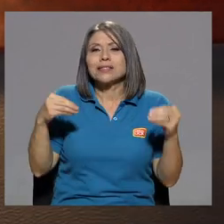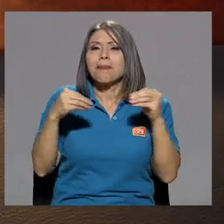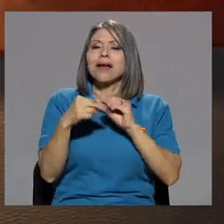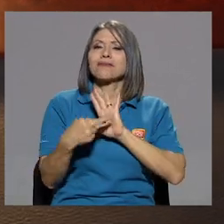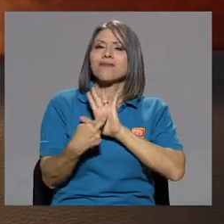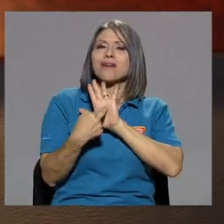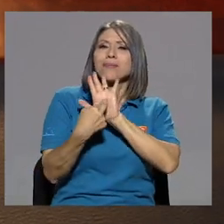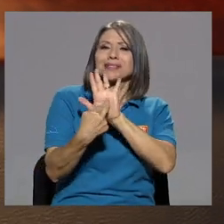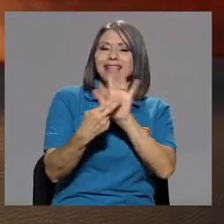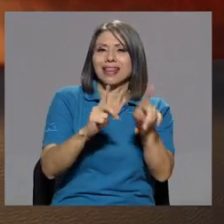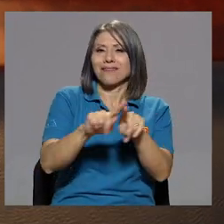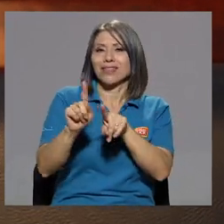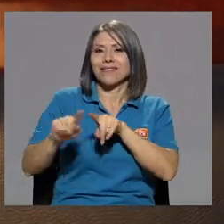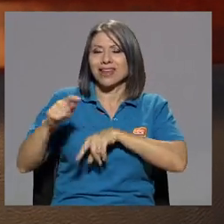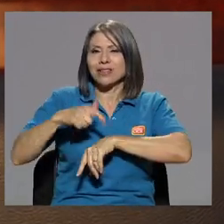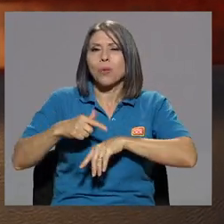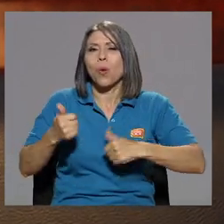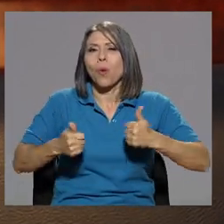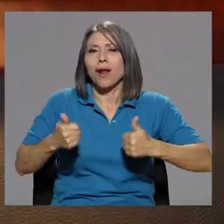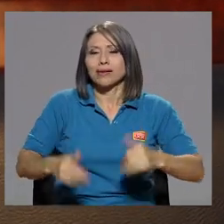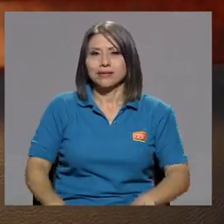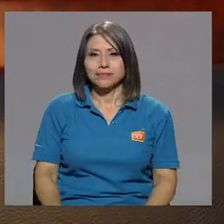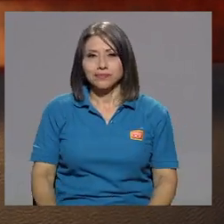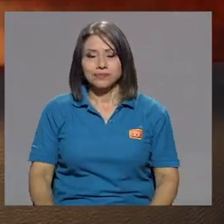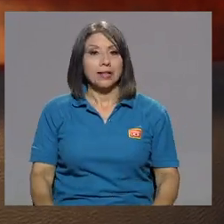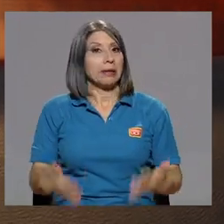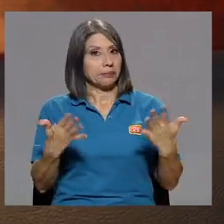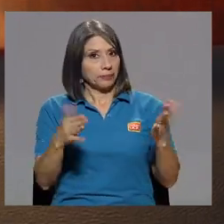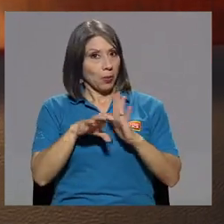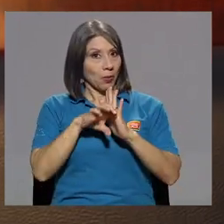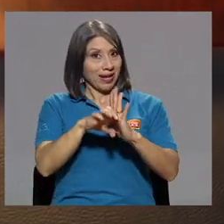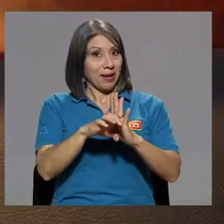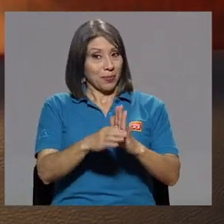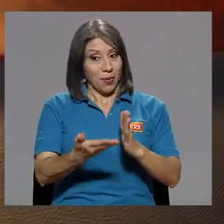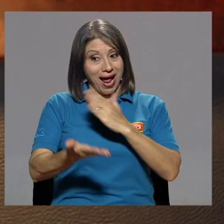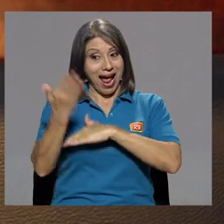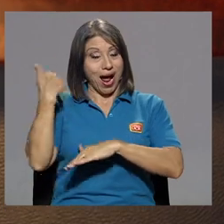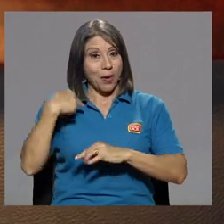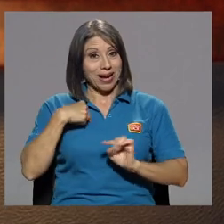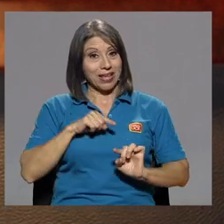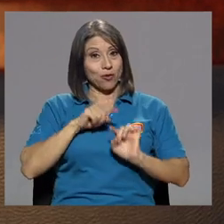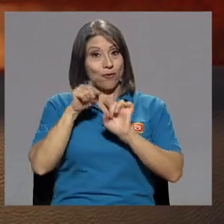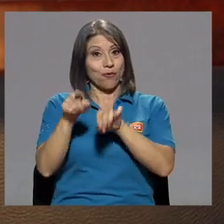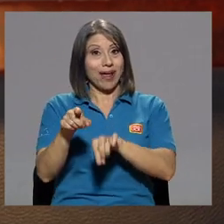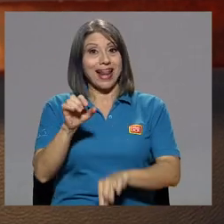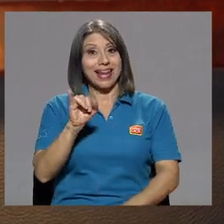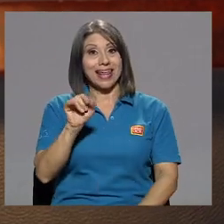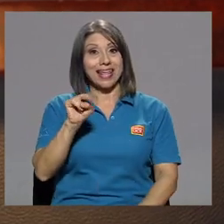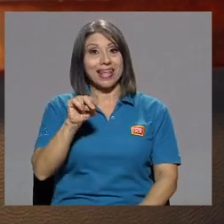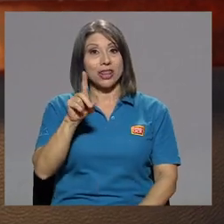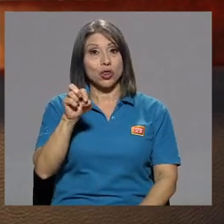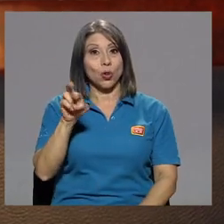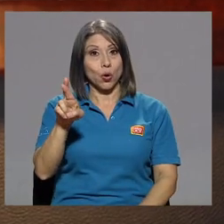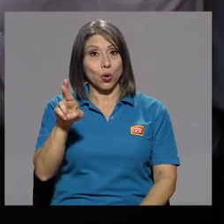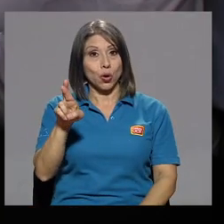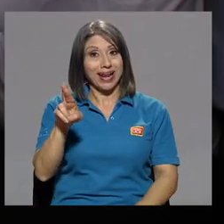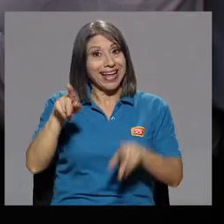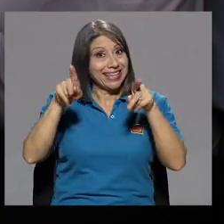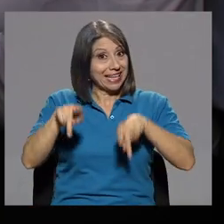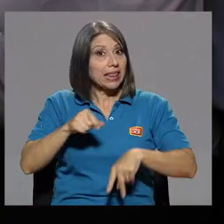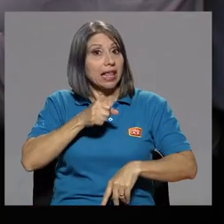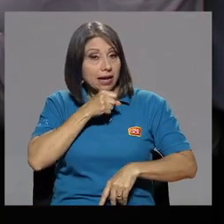representativas de esos diferentes momentos? Ok. Por ejemplo, ahora que fui a Lindor, la gente de Lindor es gente grande.